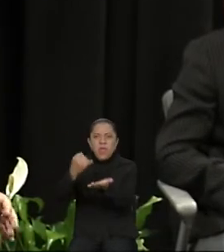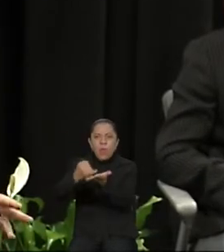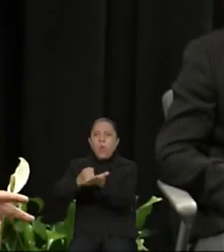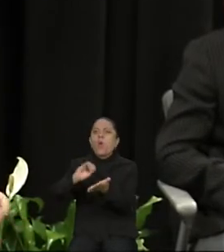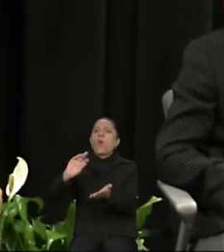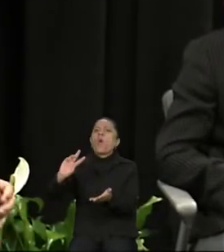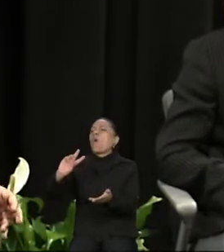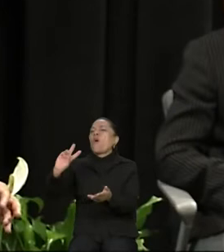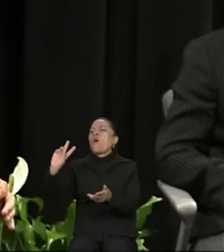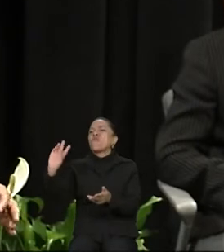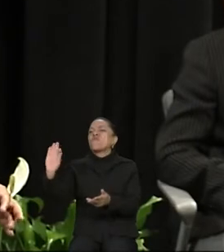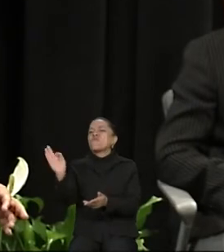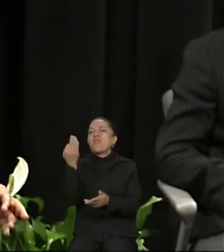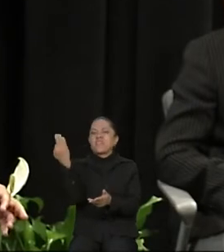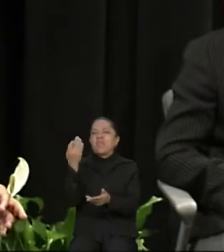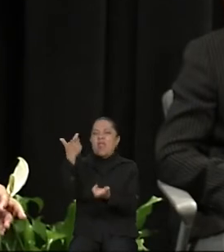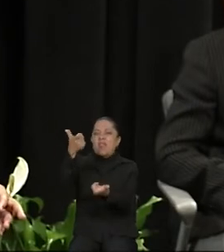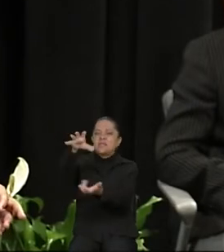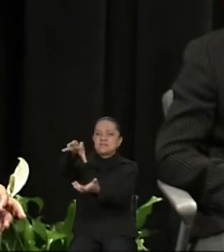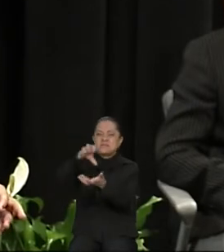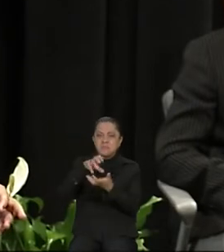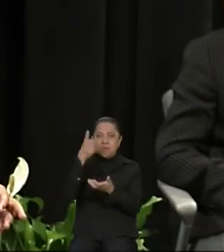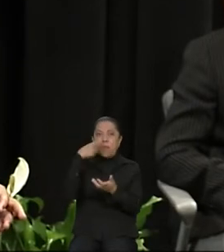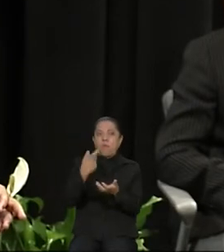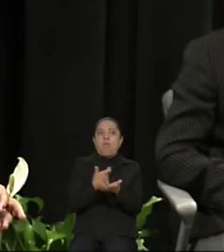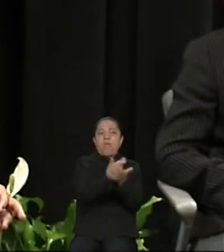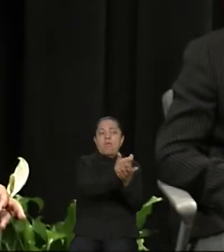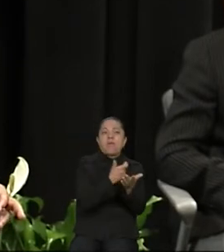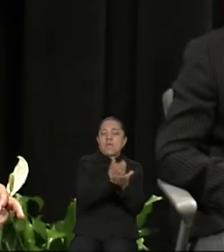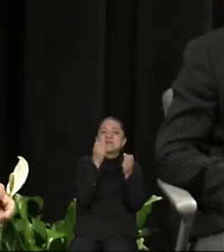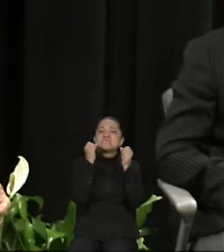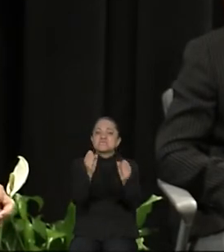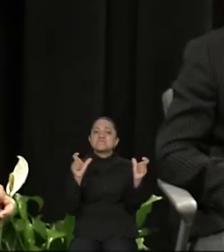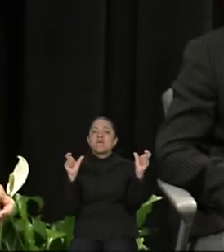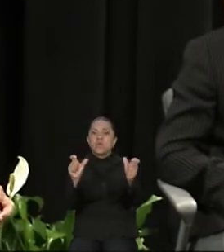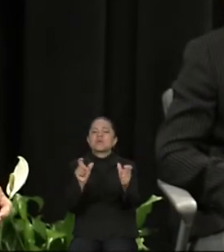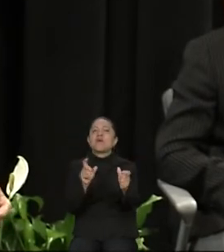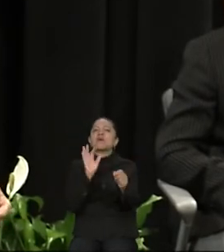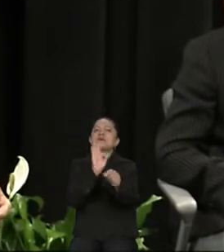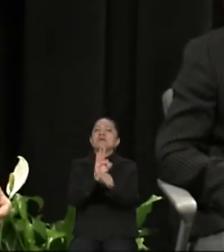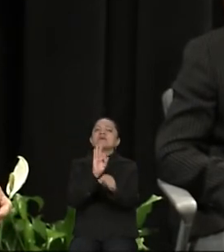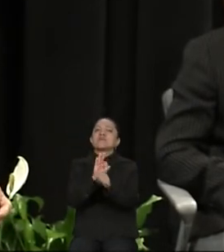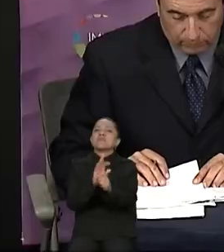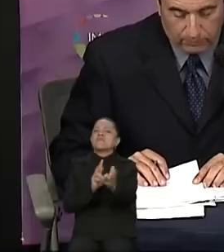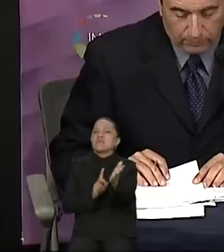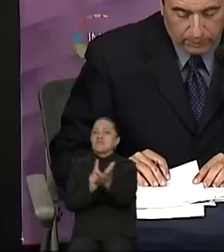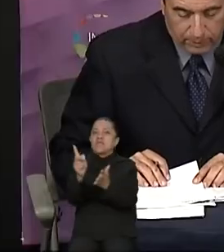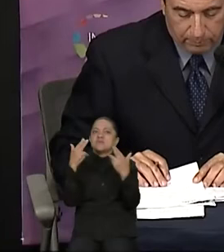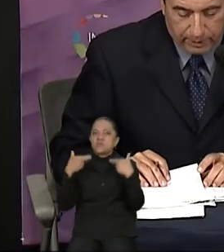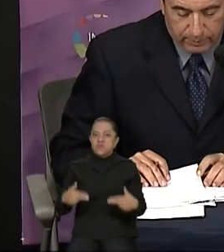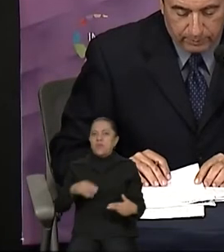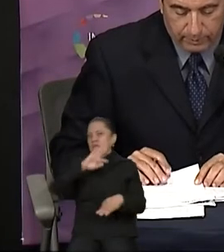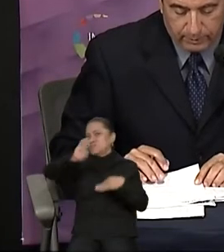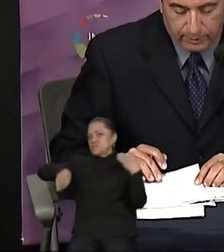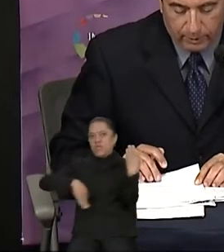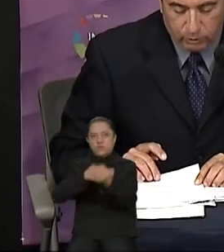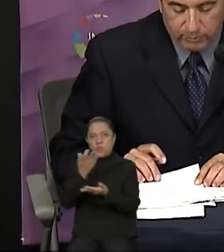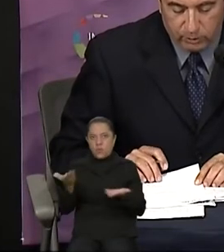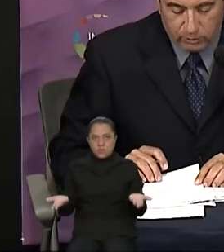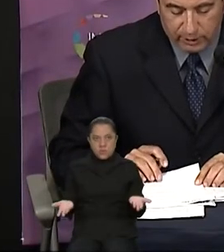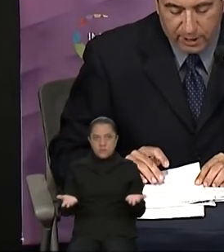aplique a seguridad y también defender los derechos humanos de todos nuestros ciudadanos. Gracias. Bien.